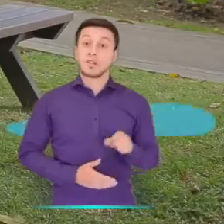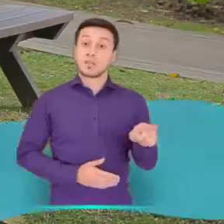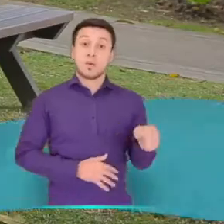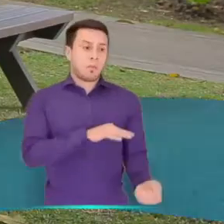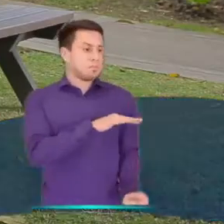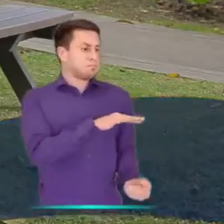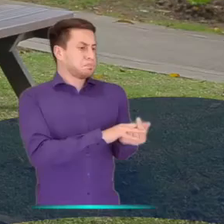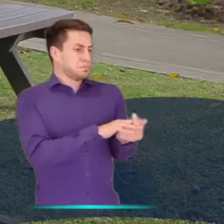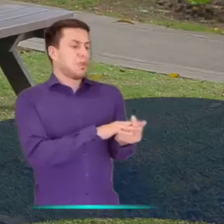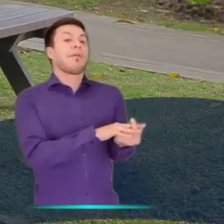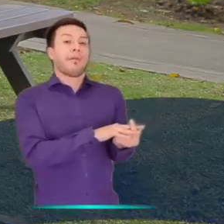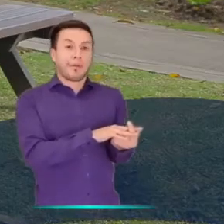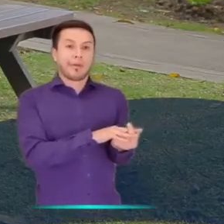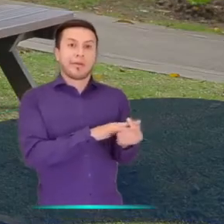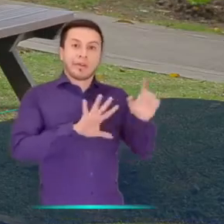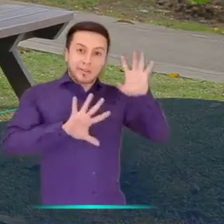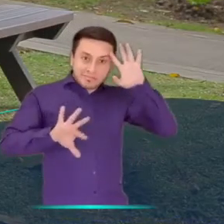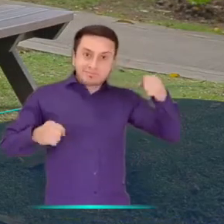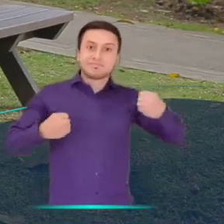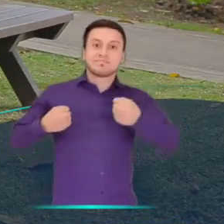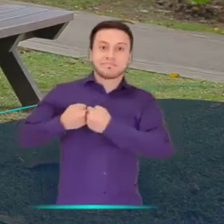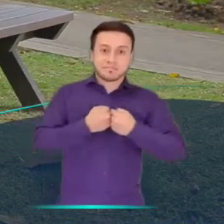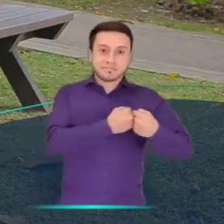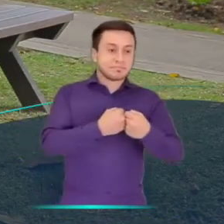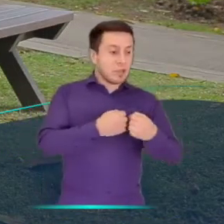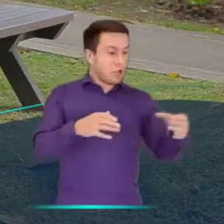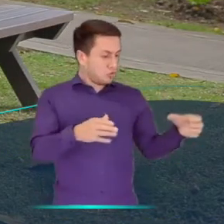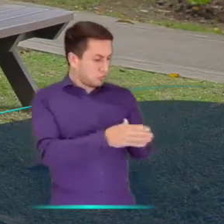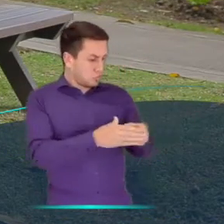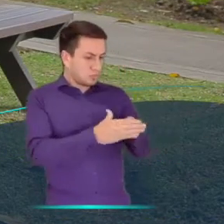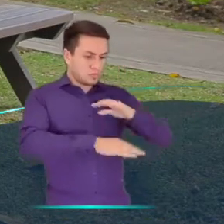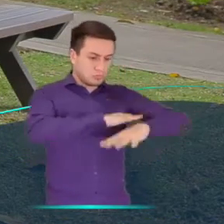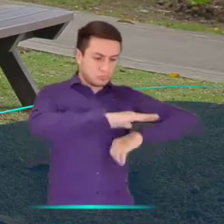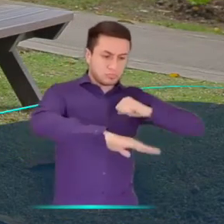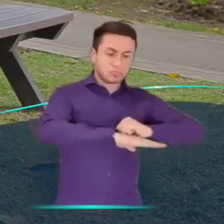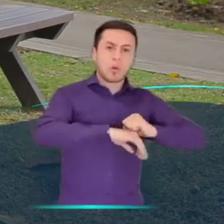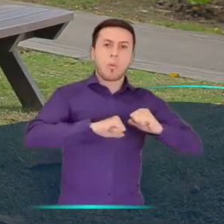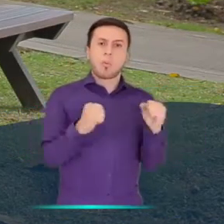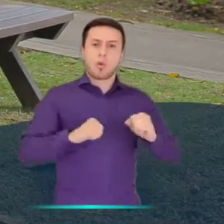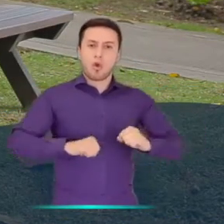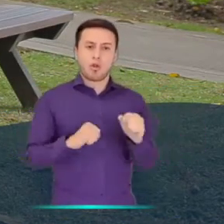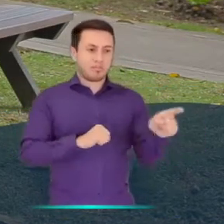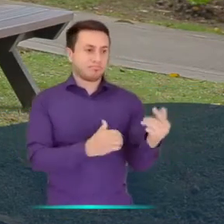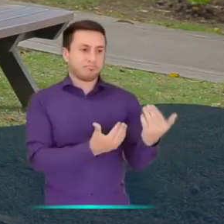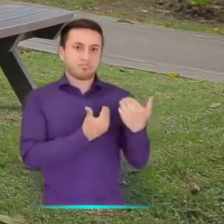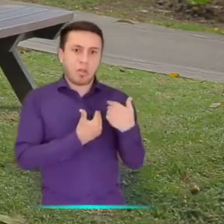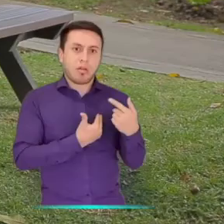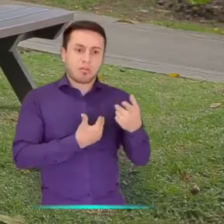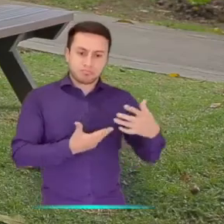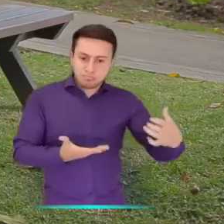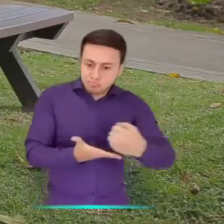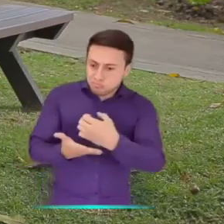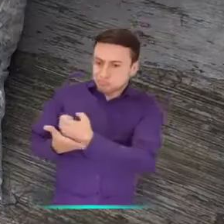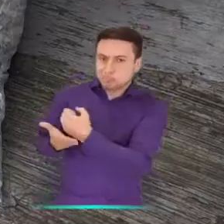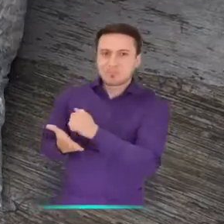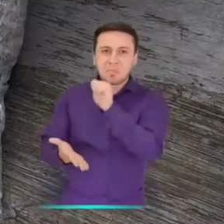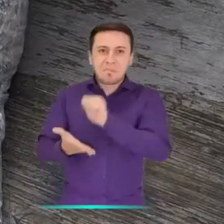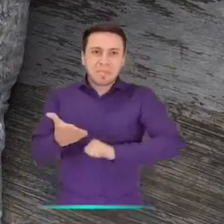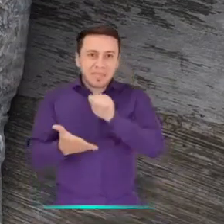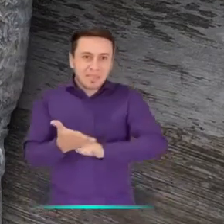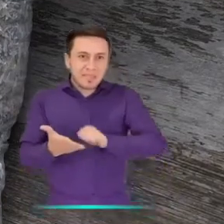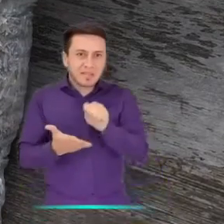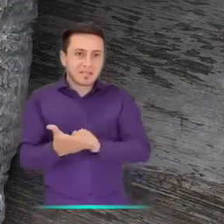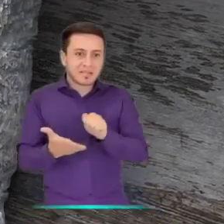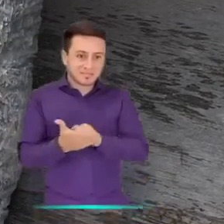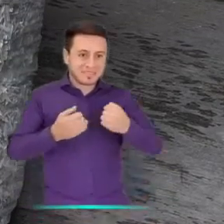Todo surgió gracias a un convenio que tenemos con la Asociación de Recicladores de Bogotá, ellos son los que se llevan todos los residuos aprovechables que se generan en